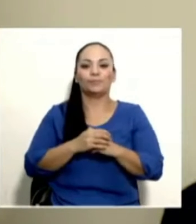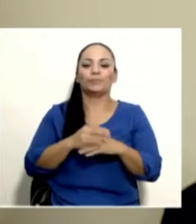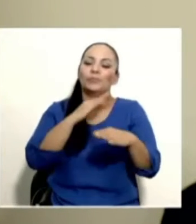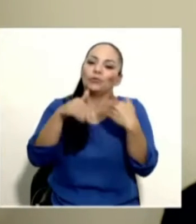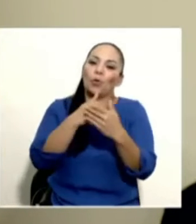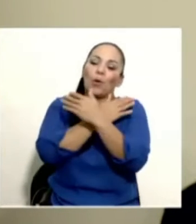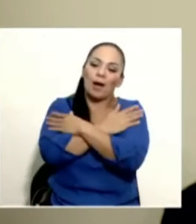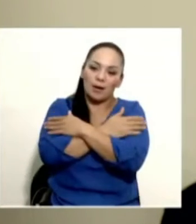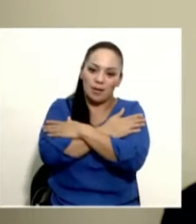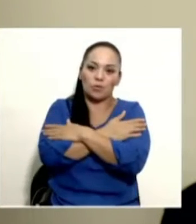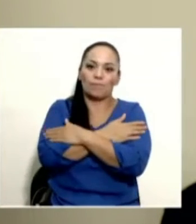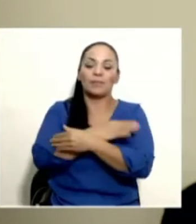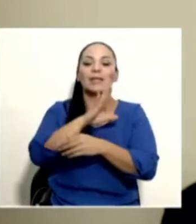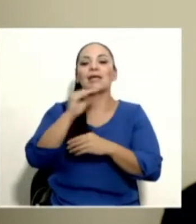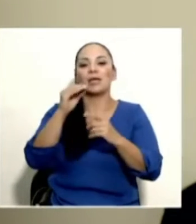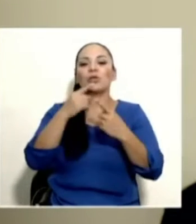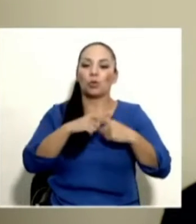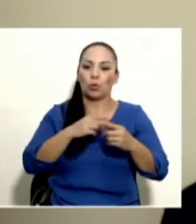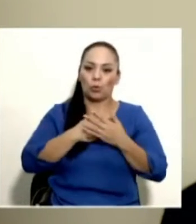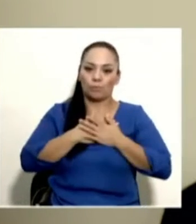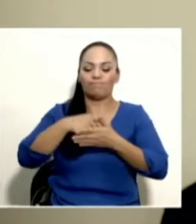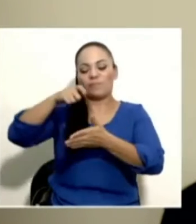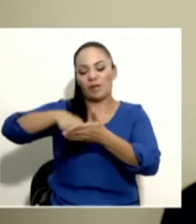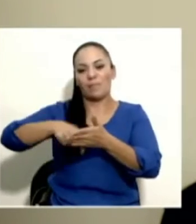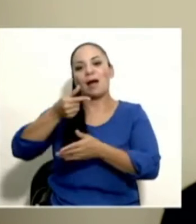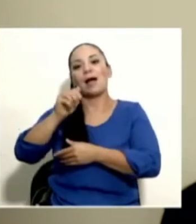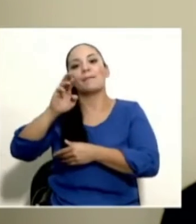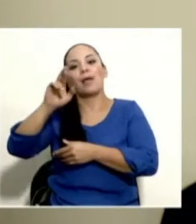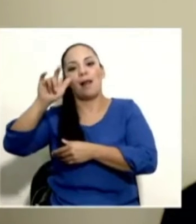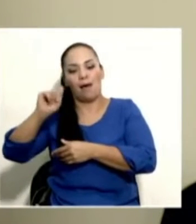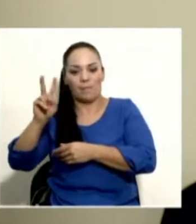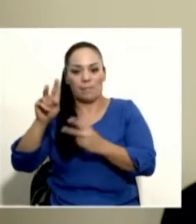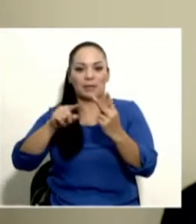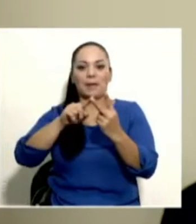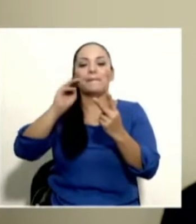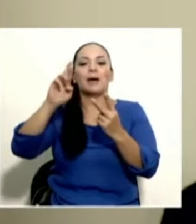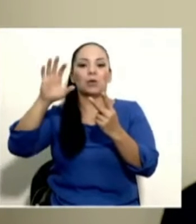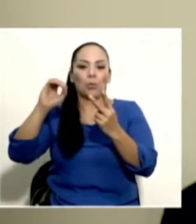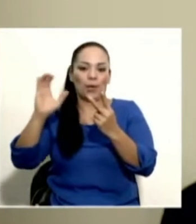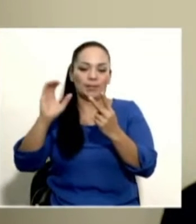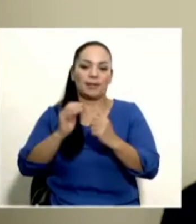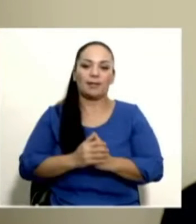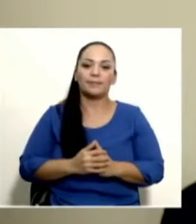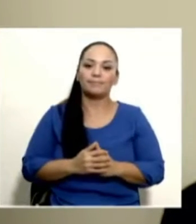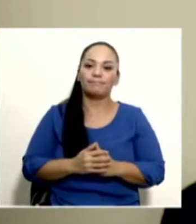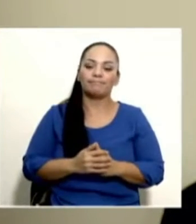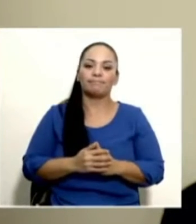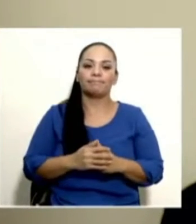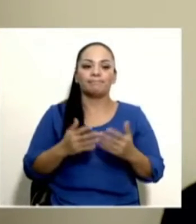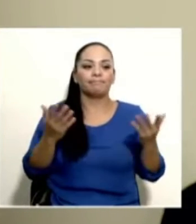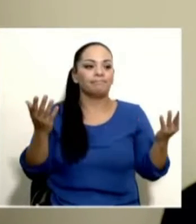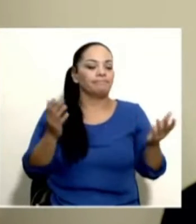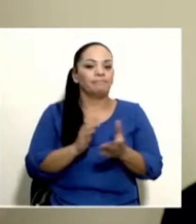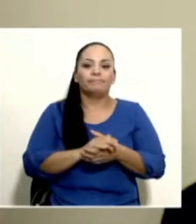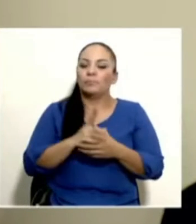todo nuestro cariño y dolor, doña Gabriela Valverde y don Marco Calzada. No tengo nada